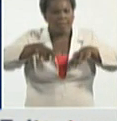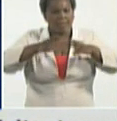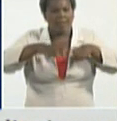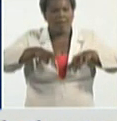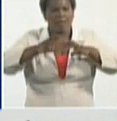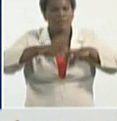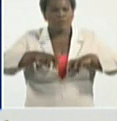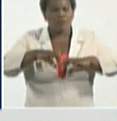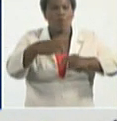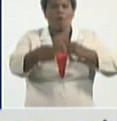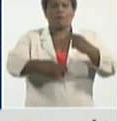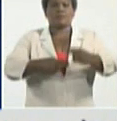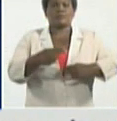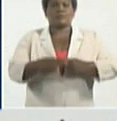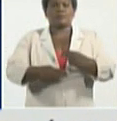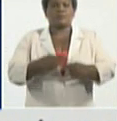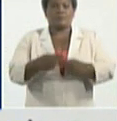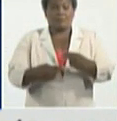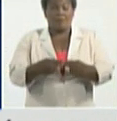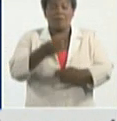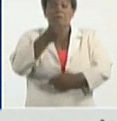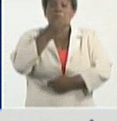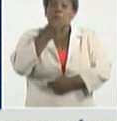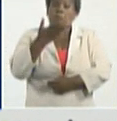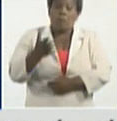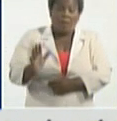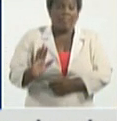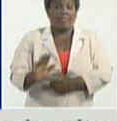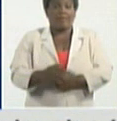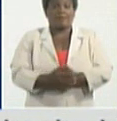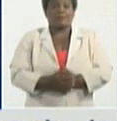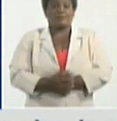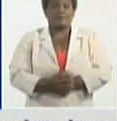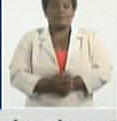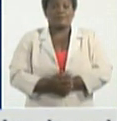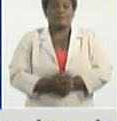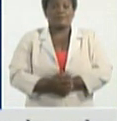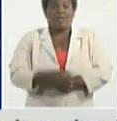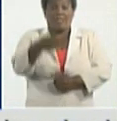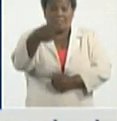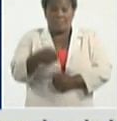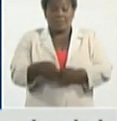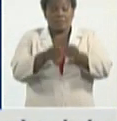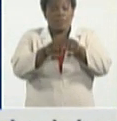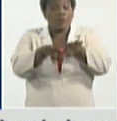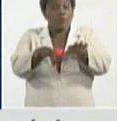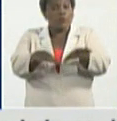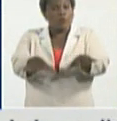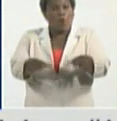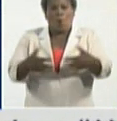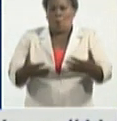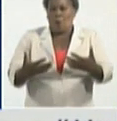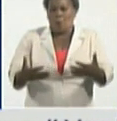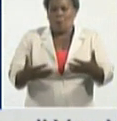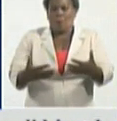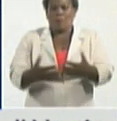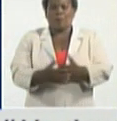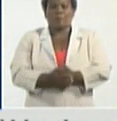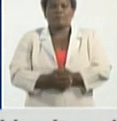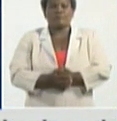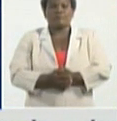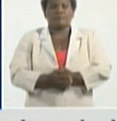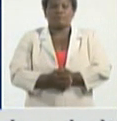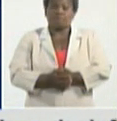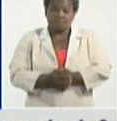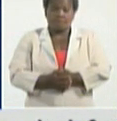realizando, para poder determinar la extensión de esto, aunque no creemos, teniendo en cuenta el